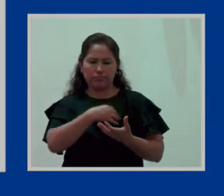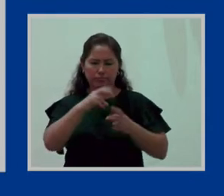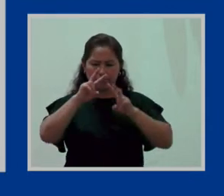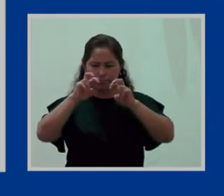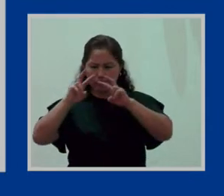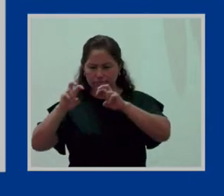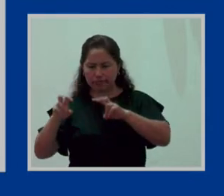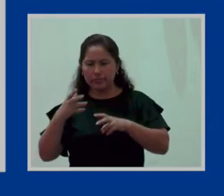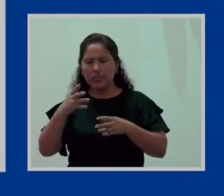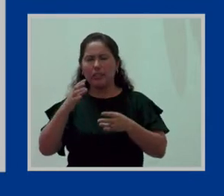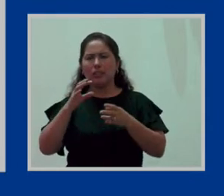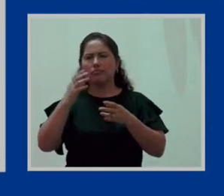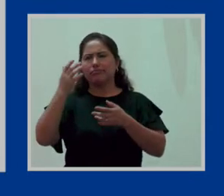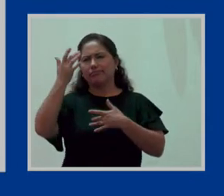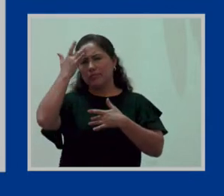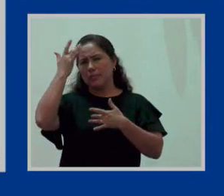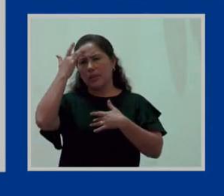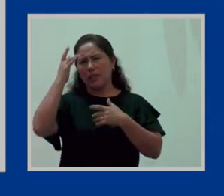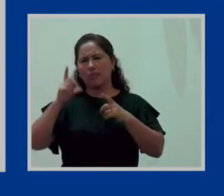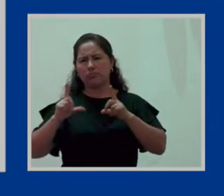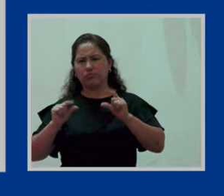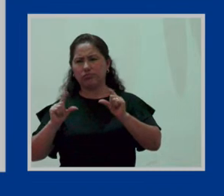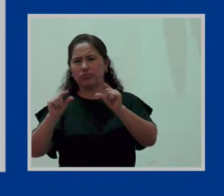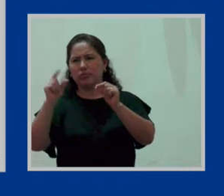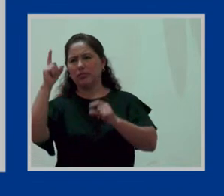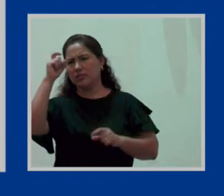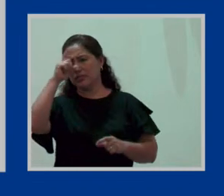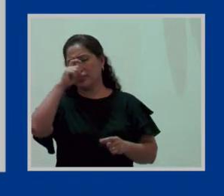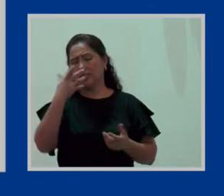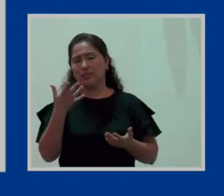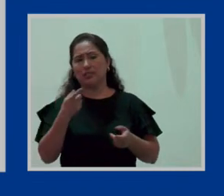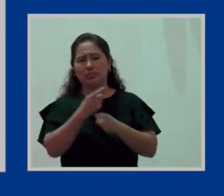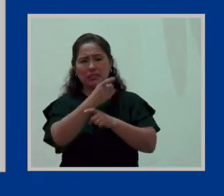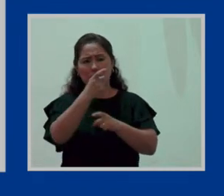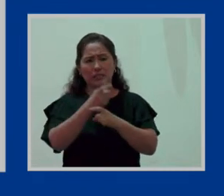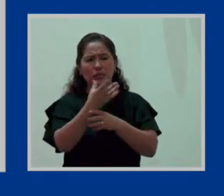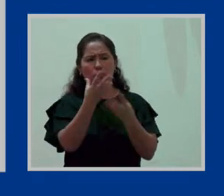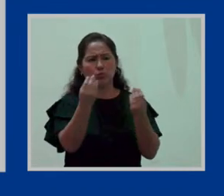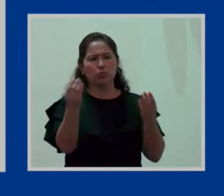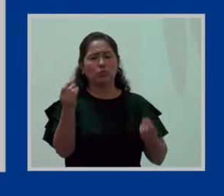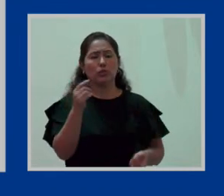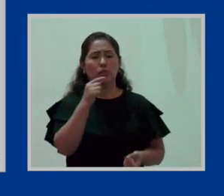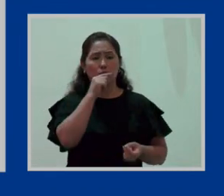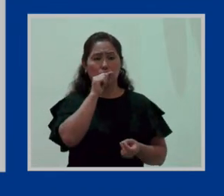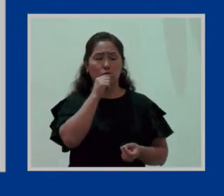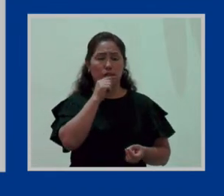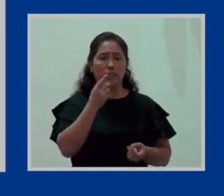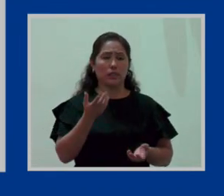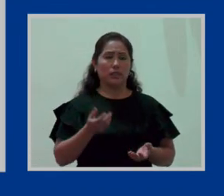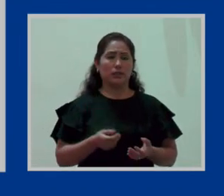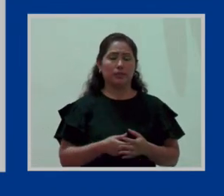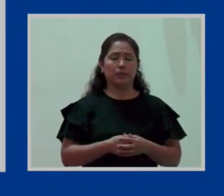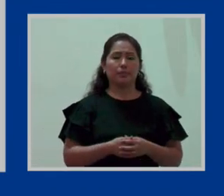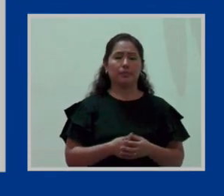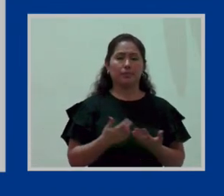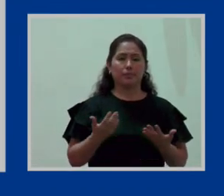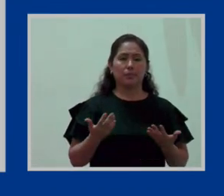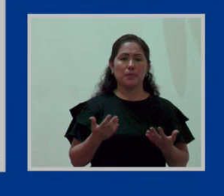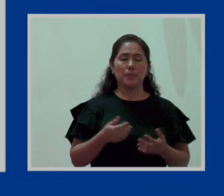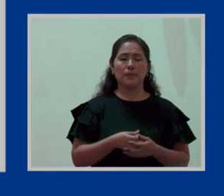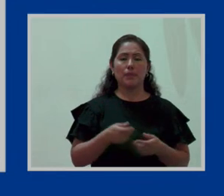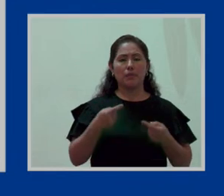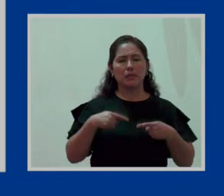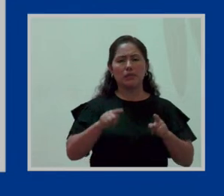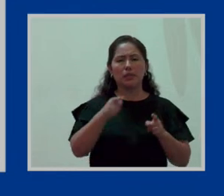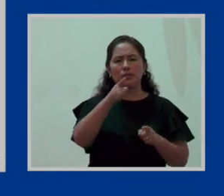en crecimiento y que, lógicamente, afecta a las mujeres. Bien. Por eso, a pesar de que no